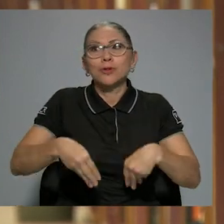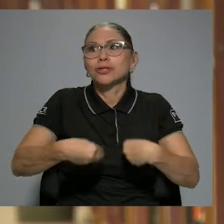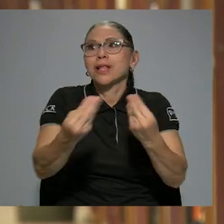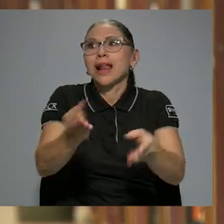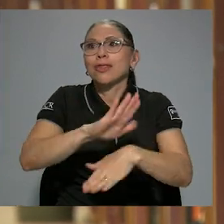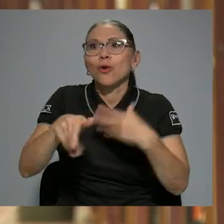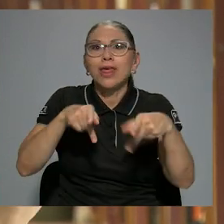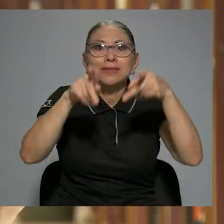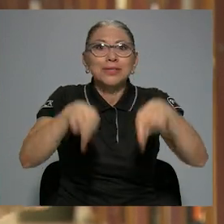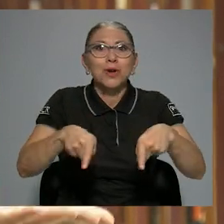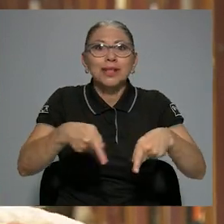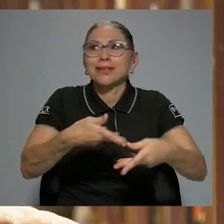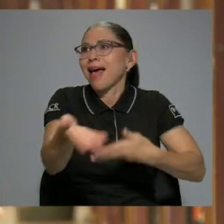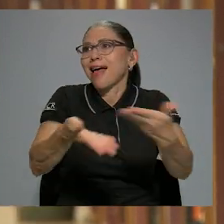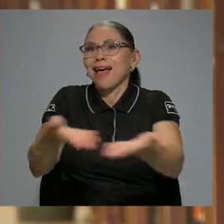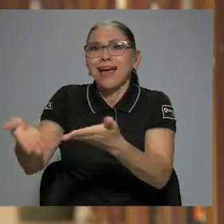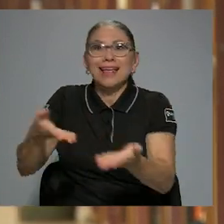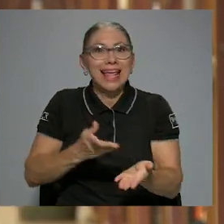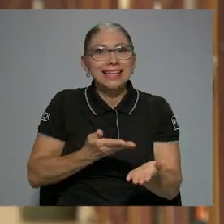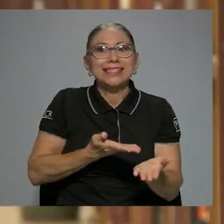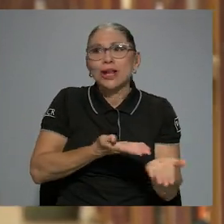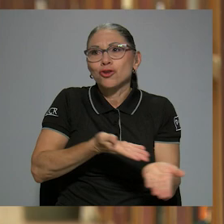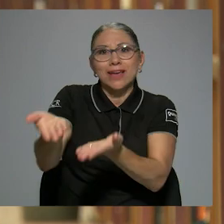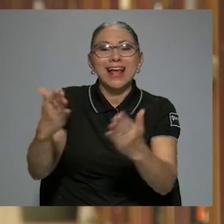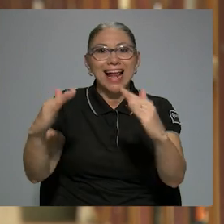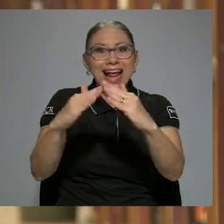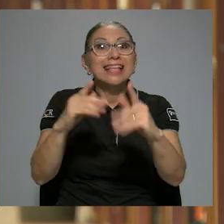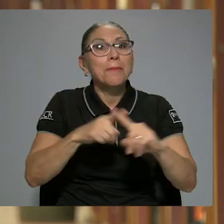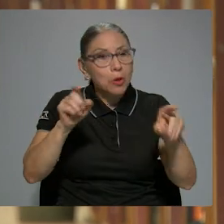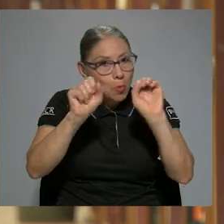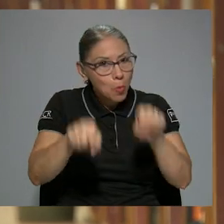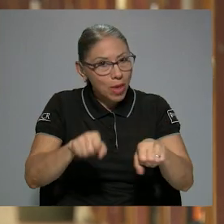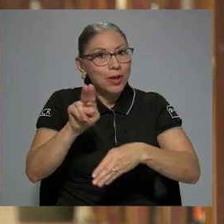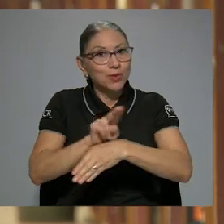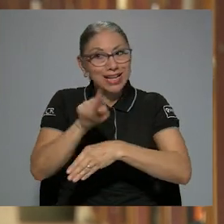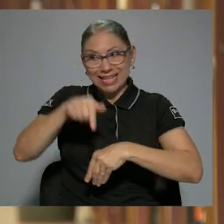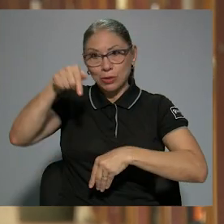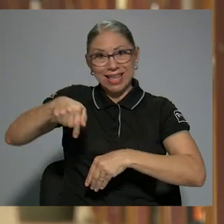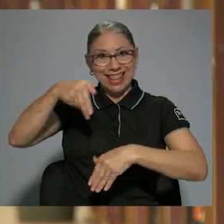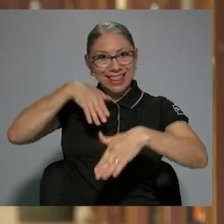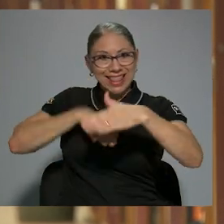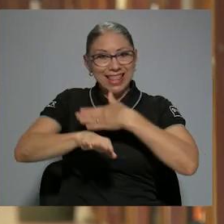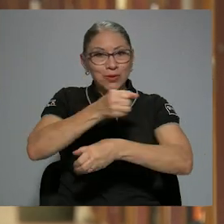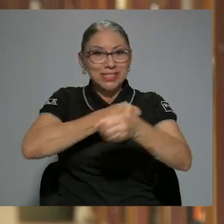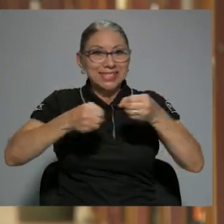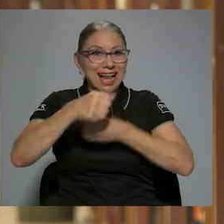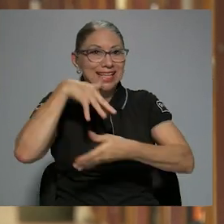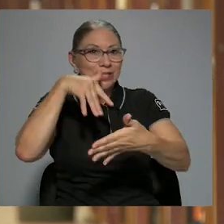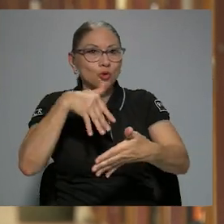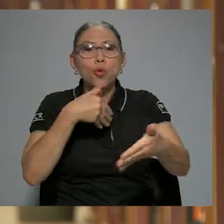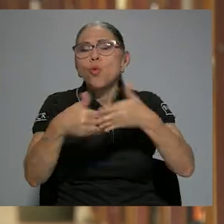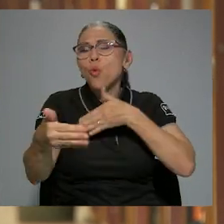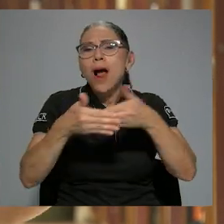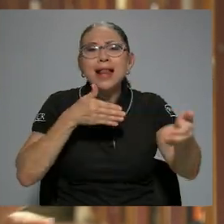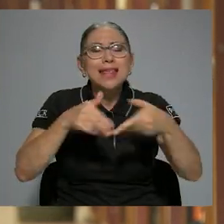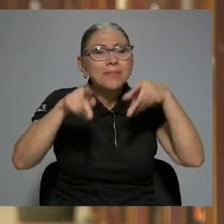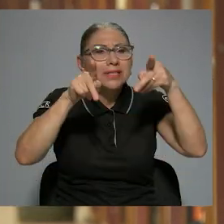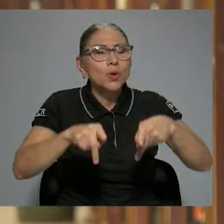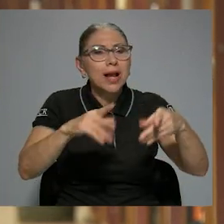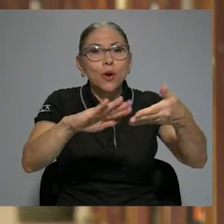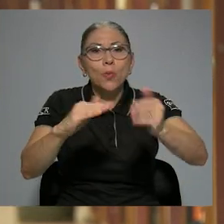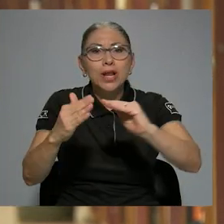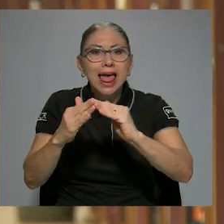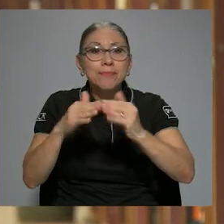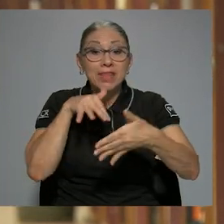podemos brindarle a que todo el mundo se lleve todo el material para su casa, pero sí pueden utilizarlo dentro de las salas de estudio. Eso es para toda la comunidad,